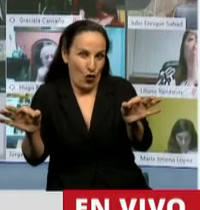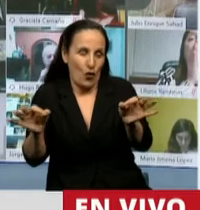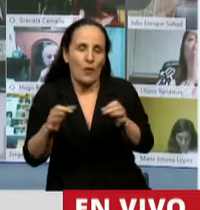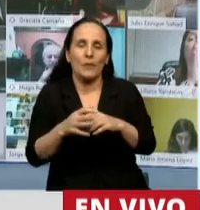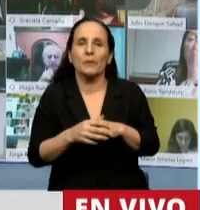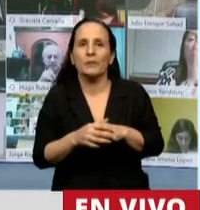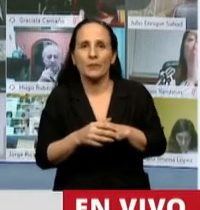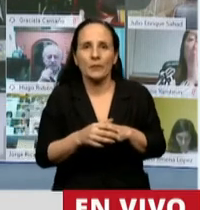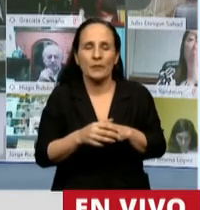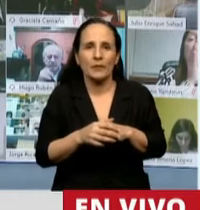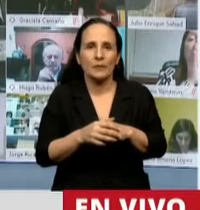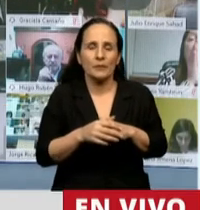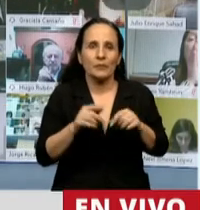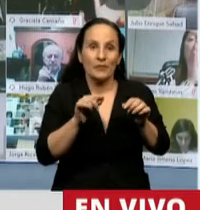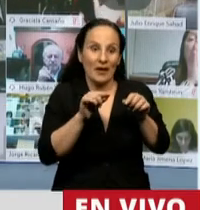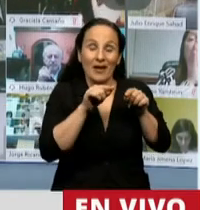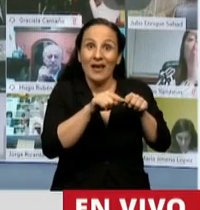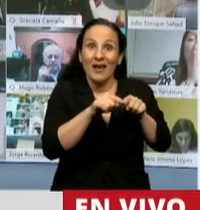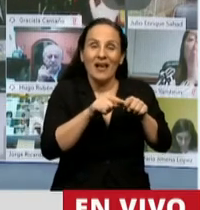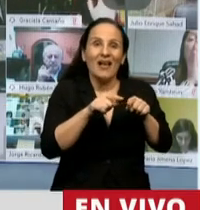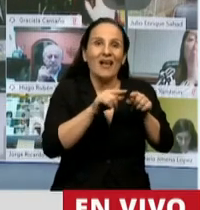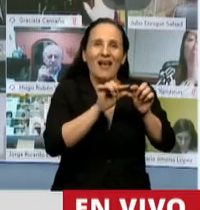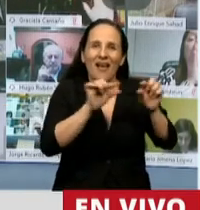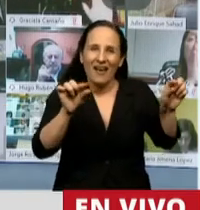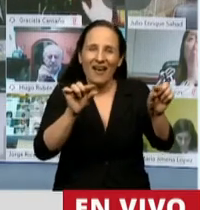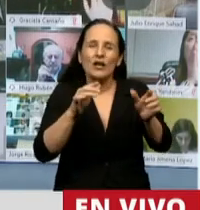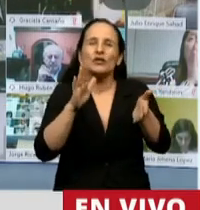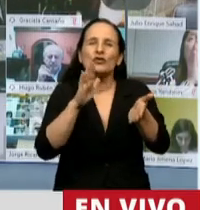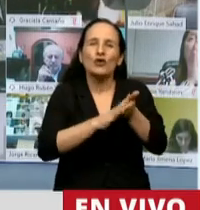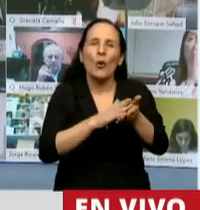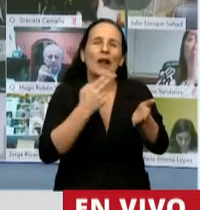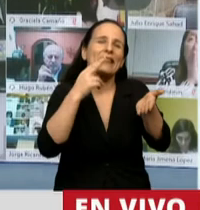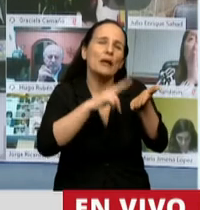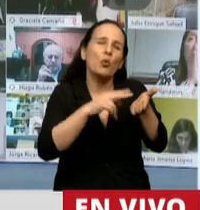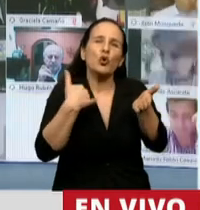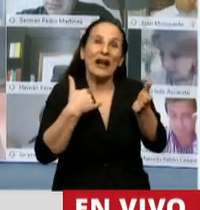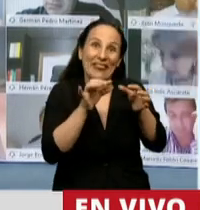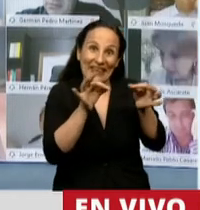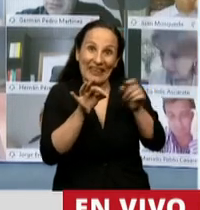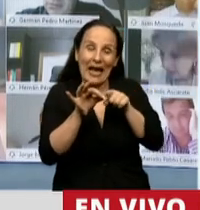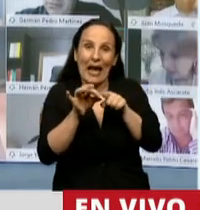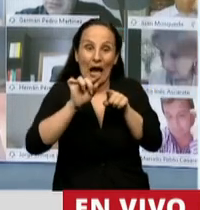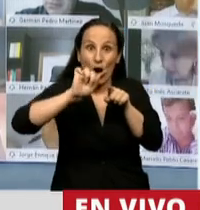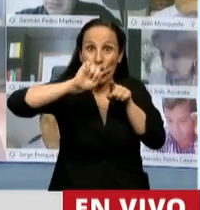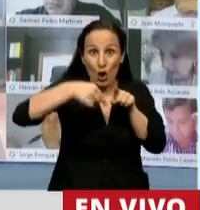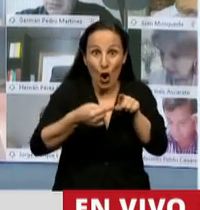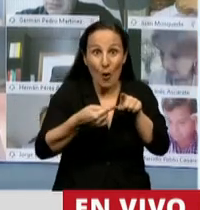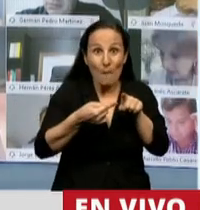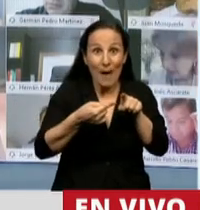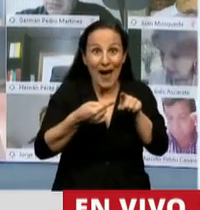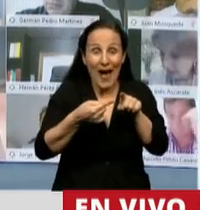después de la expresión regulaciones tributarias argentinas una coma